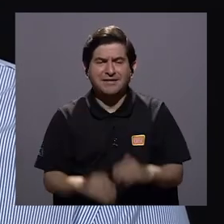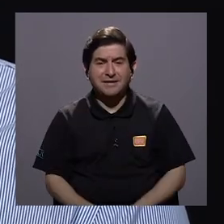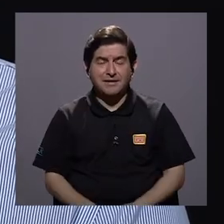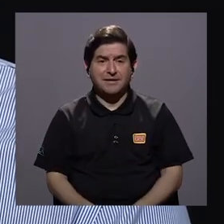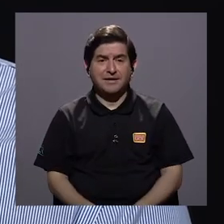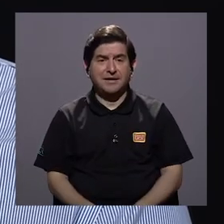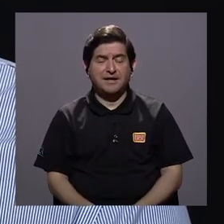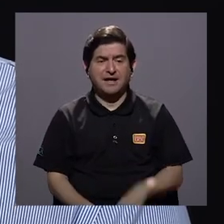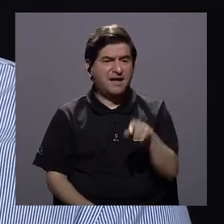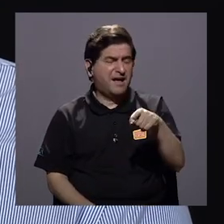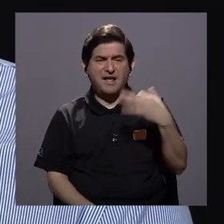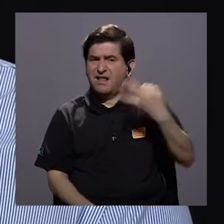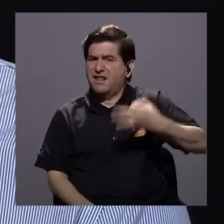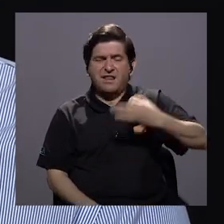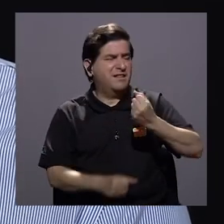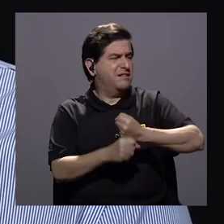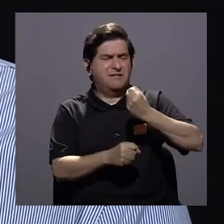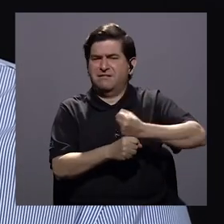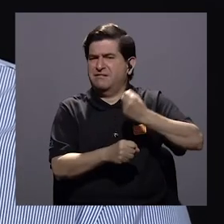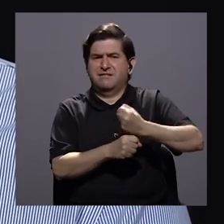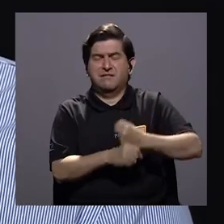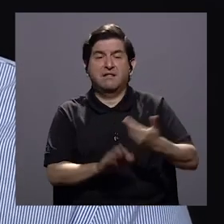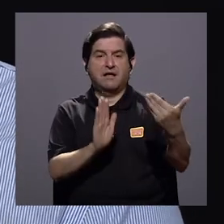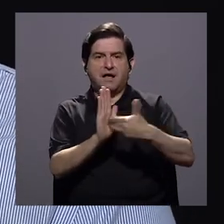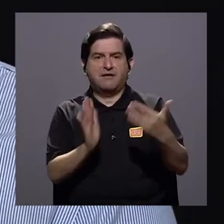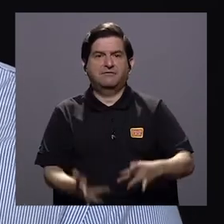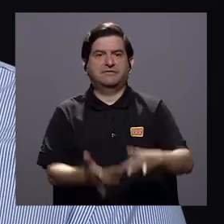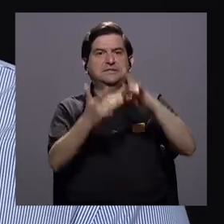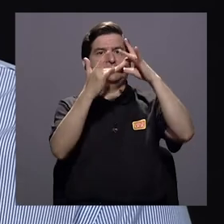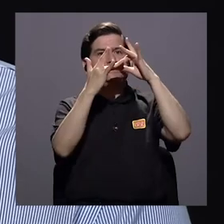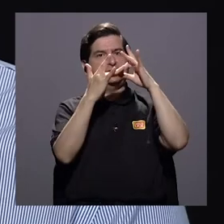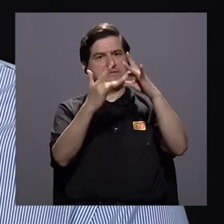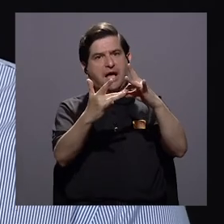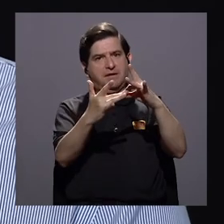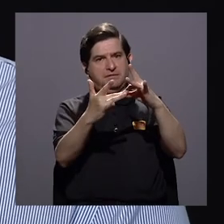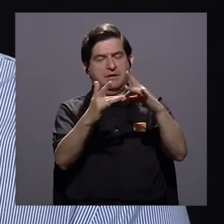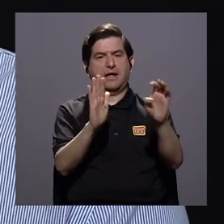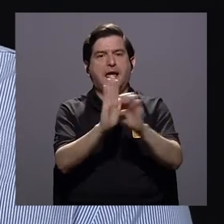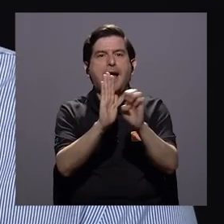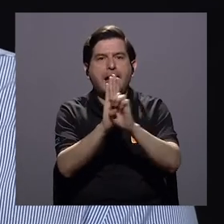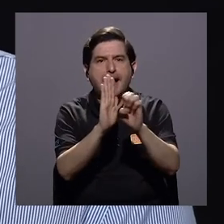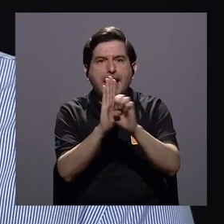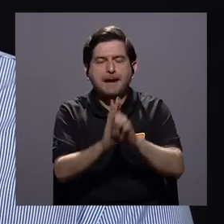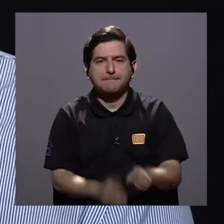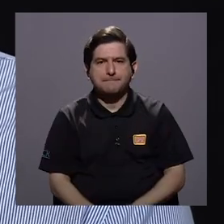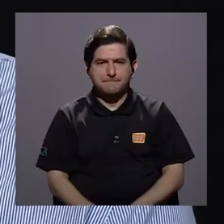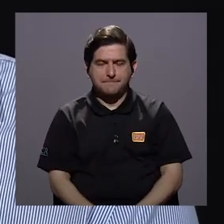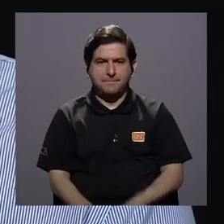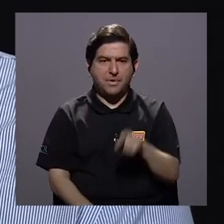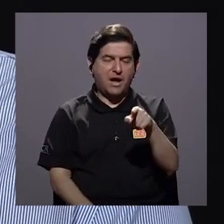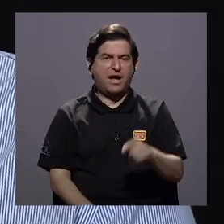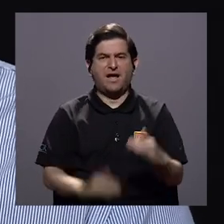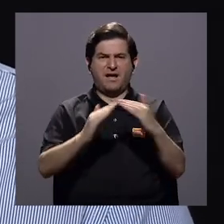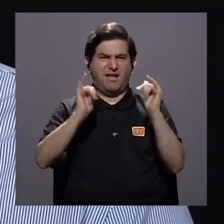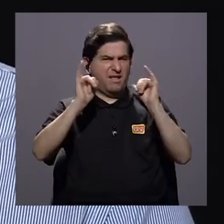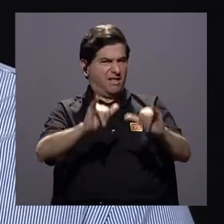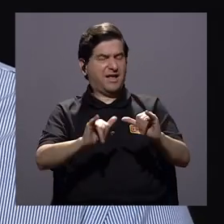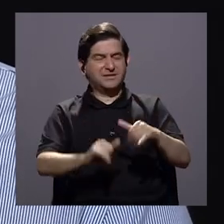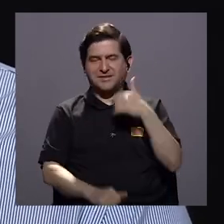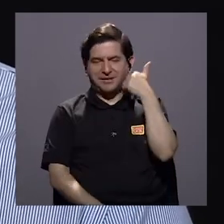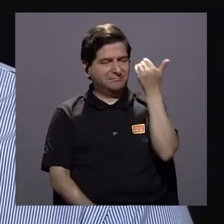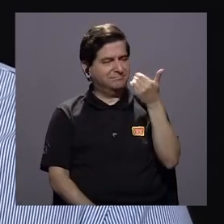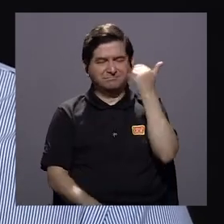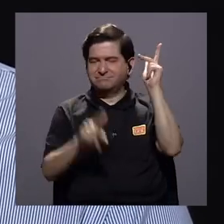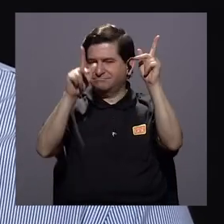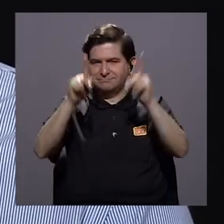una gran informalidad en el empleo que afecta particularmente por ejemplo la tarea de quedarse en casa no es una